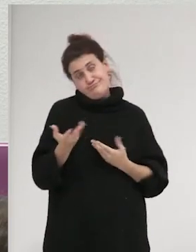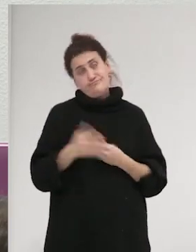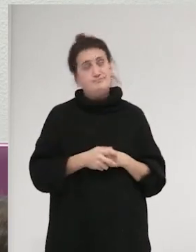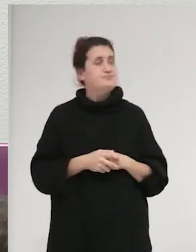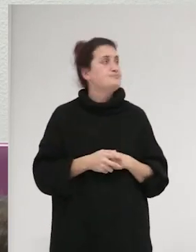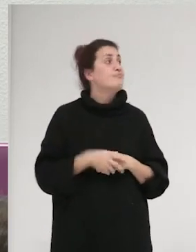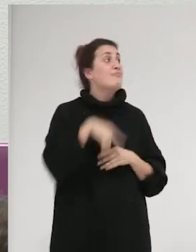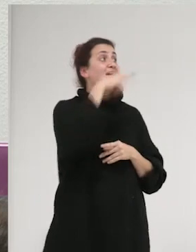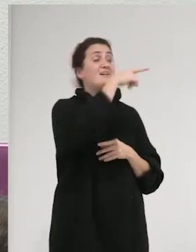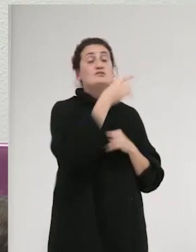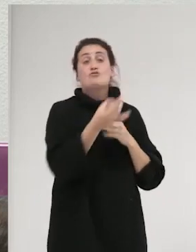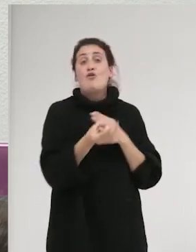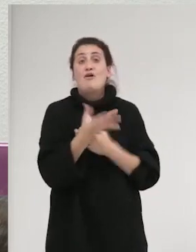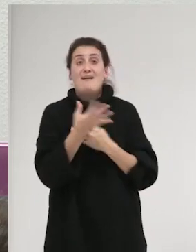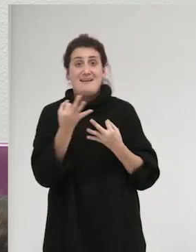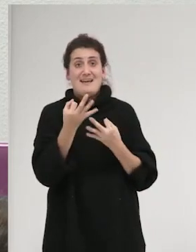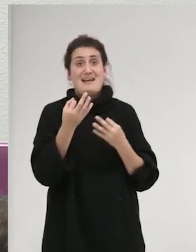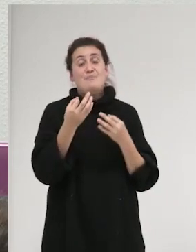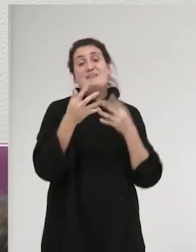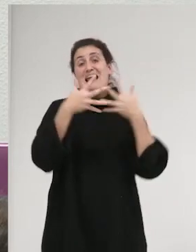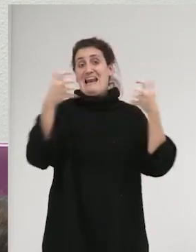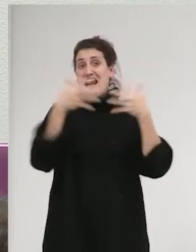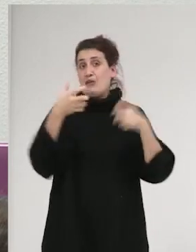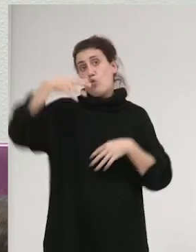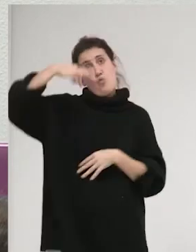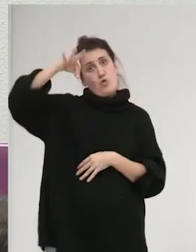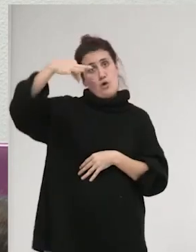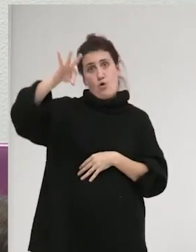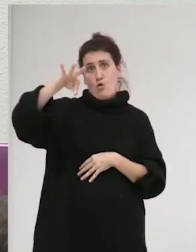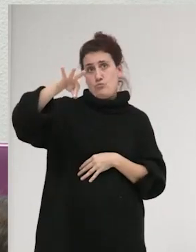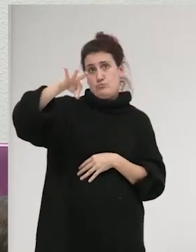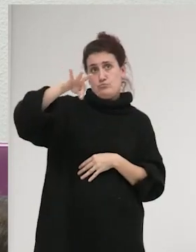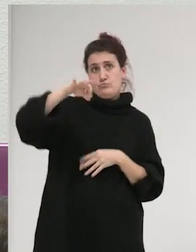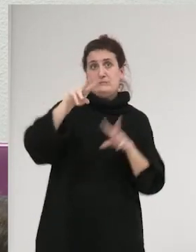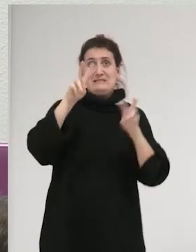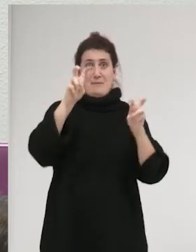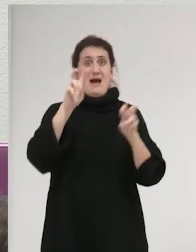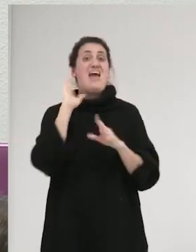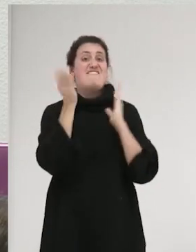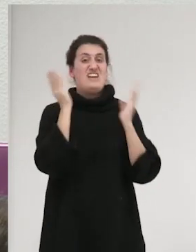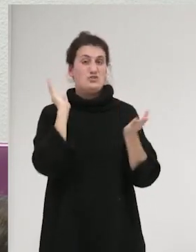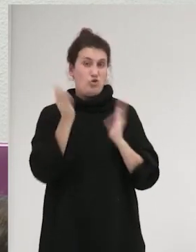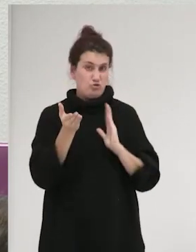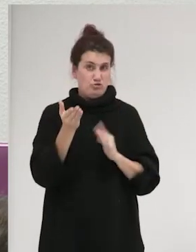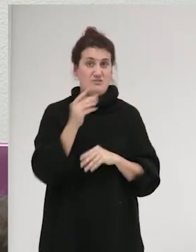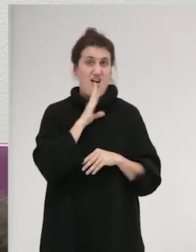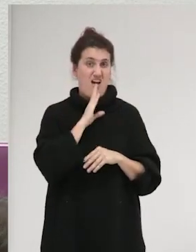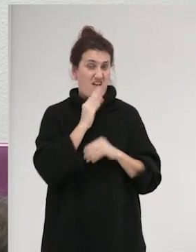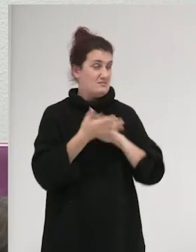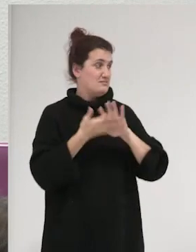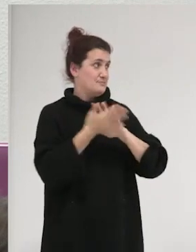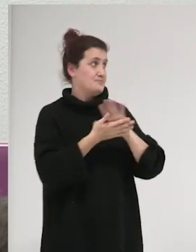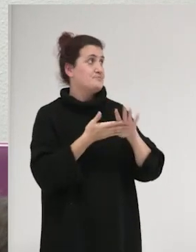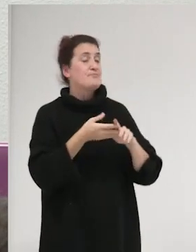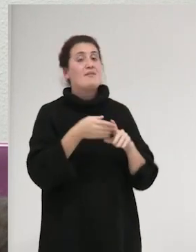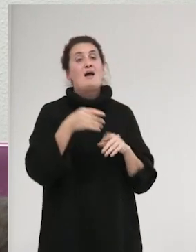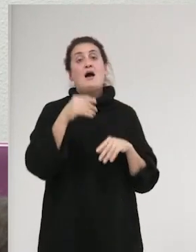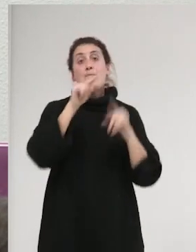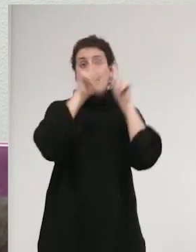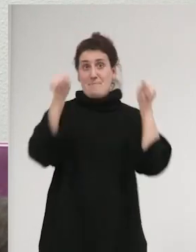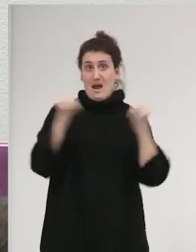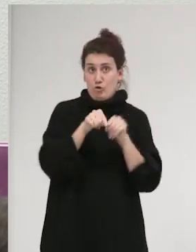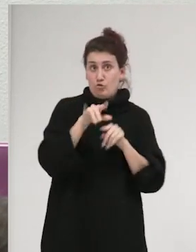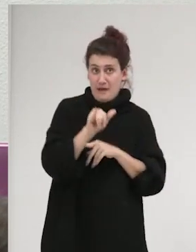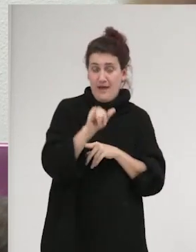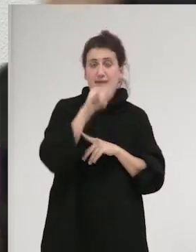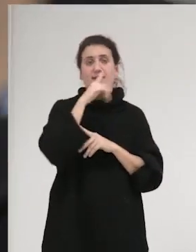Esto genera efectivamente un relato único respecto a los efectos, que es lo que estaba comentando ahora. Tenemos unos marcos en los